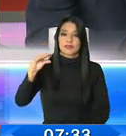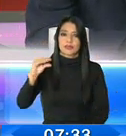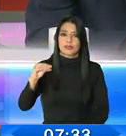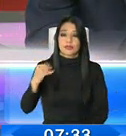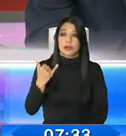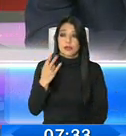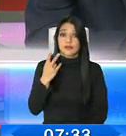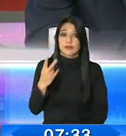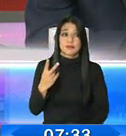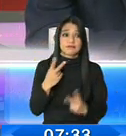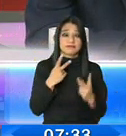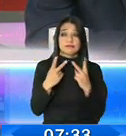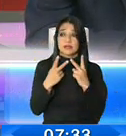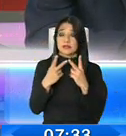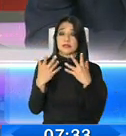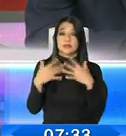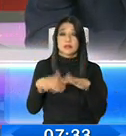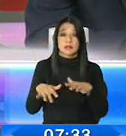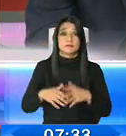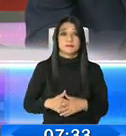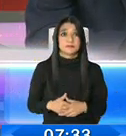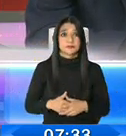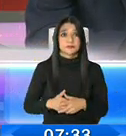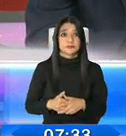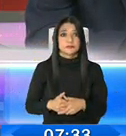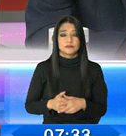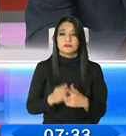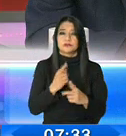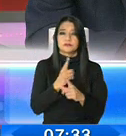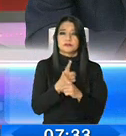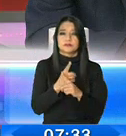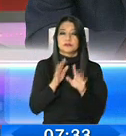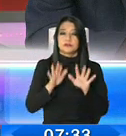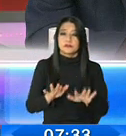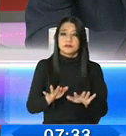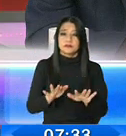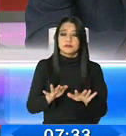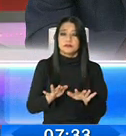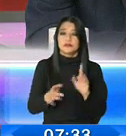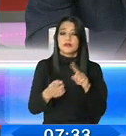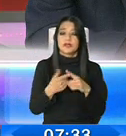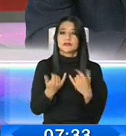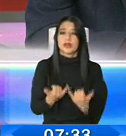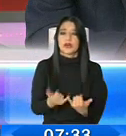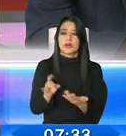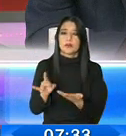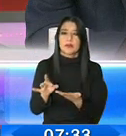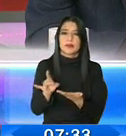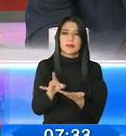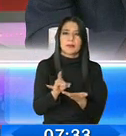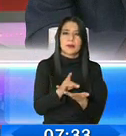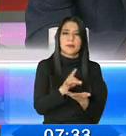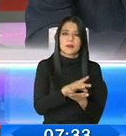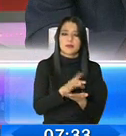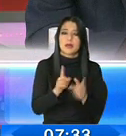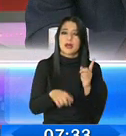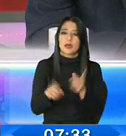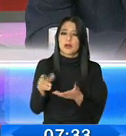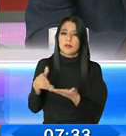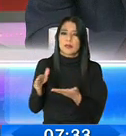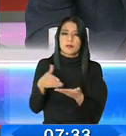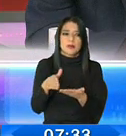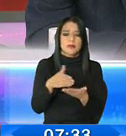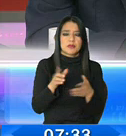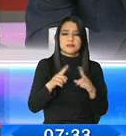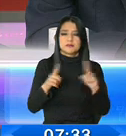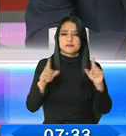y se lo percibe y que obviamente esa situación ha llevado a los despidos y desvinculaciones de